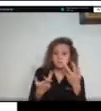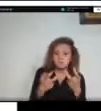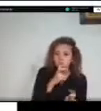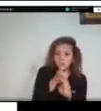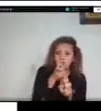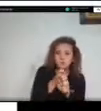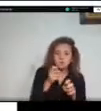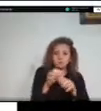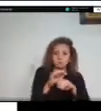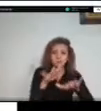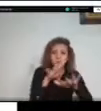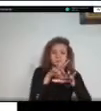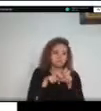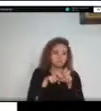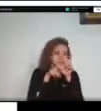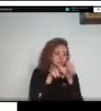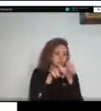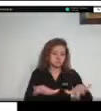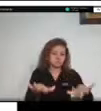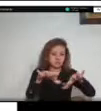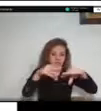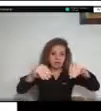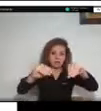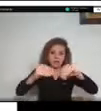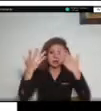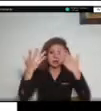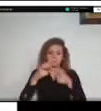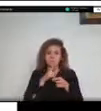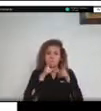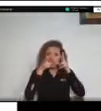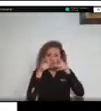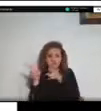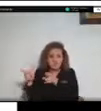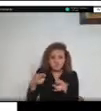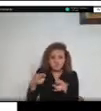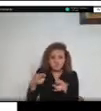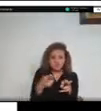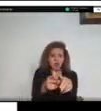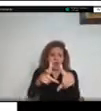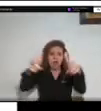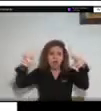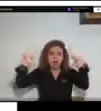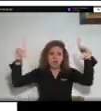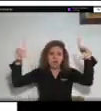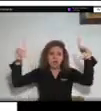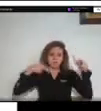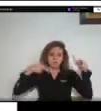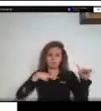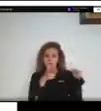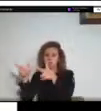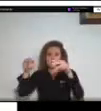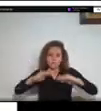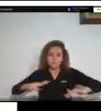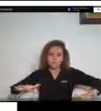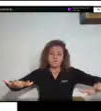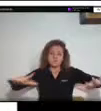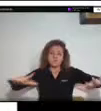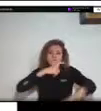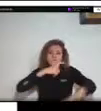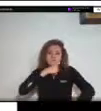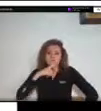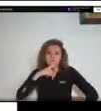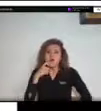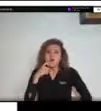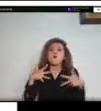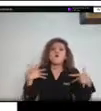geografía grandes ríos áreas de serranía entonces muchas veces complican a la hora de